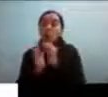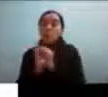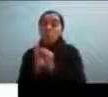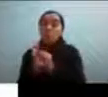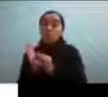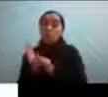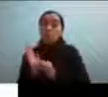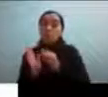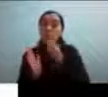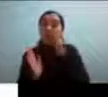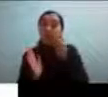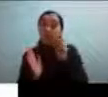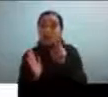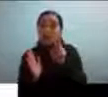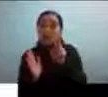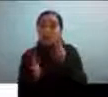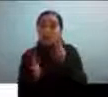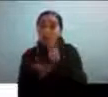como un autista o no